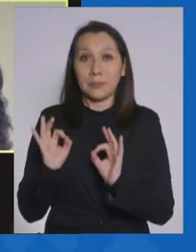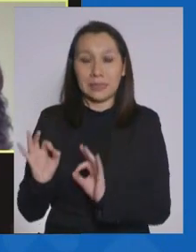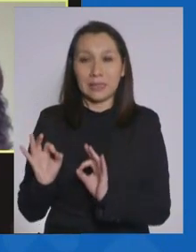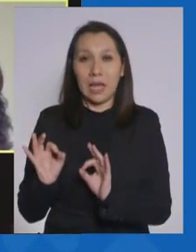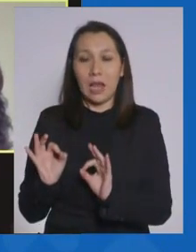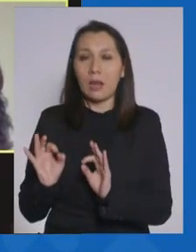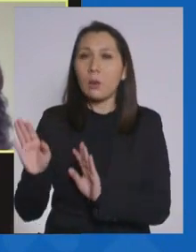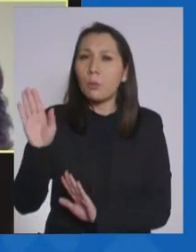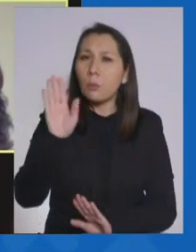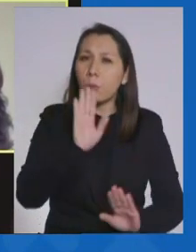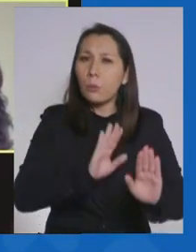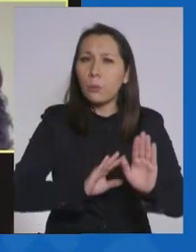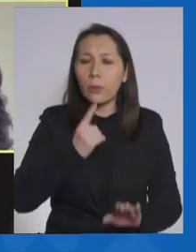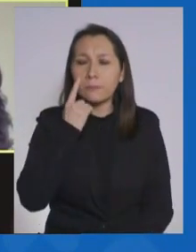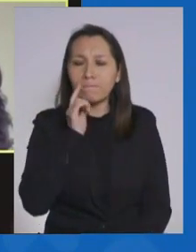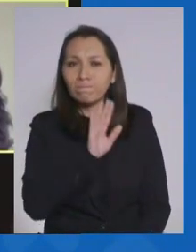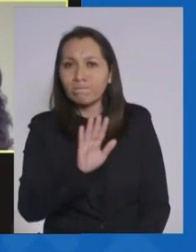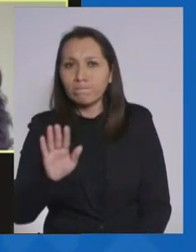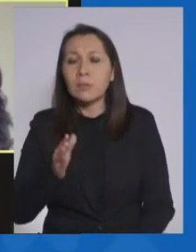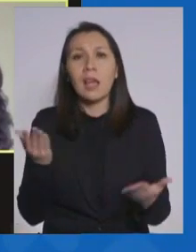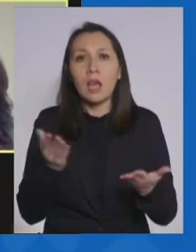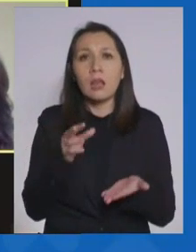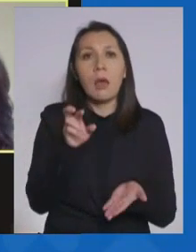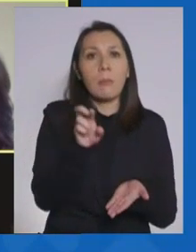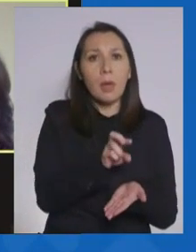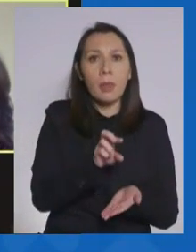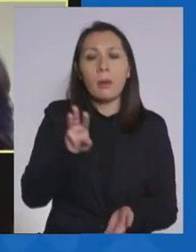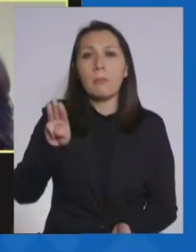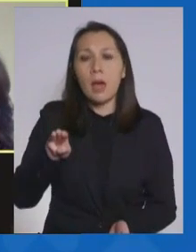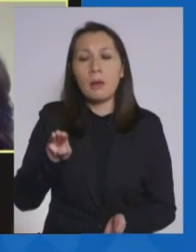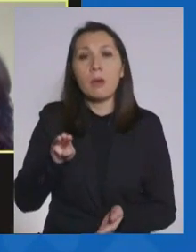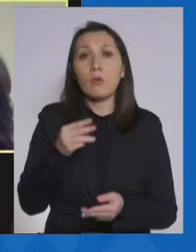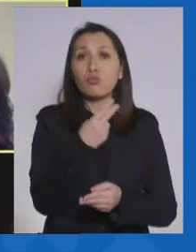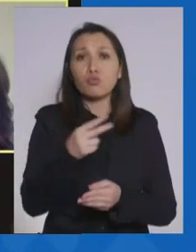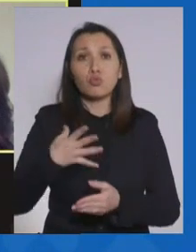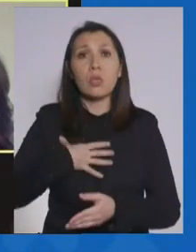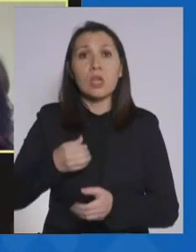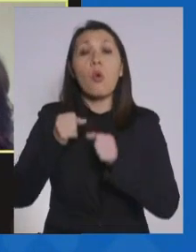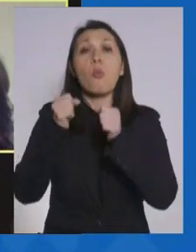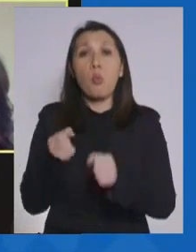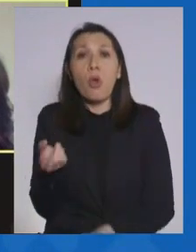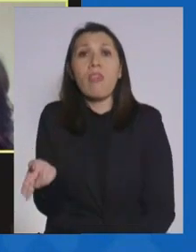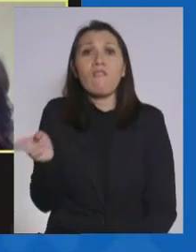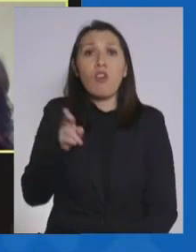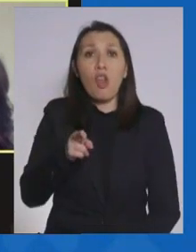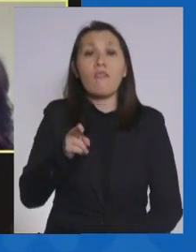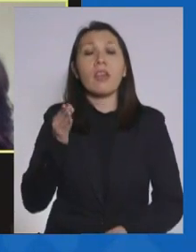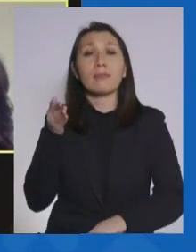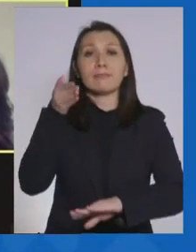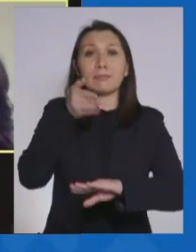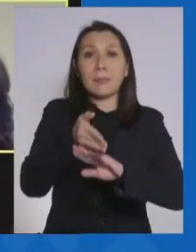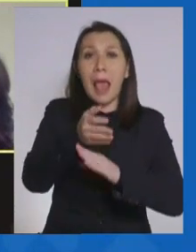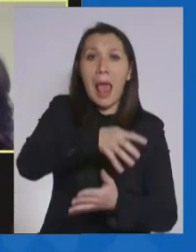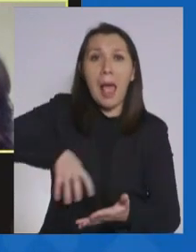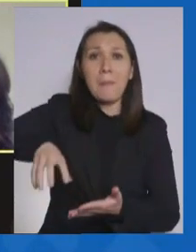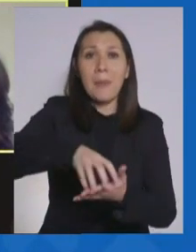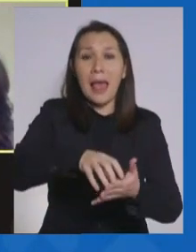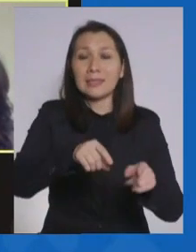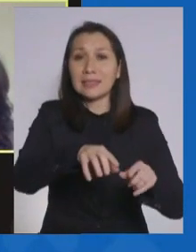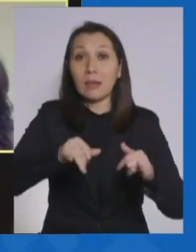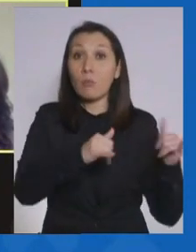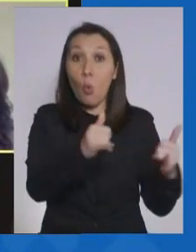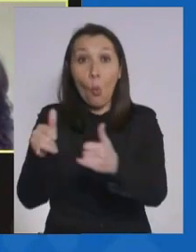Especial precaución quisiera pedir a los padres cuyos hijos van a poder volver a nuestras plazas. Los